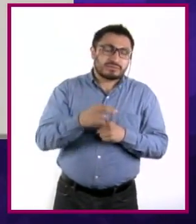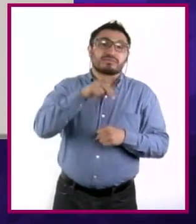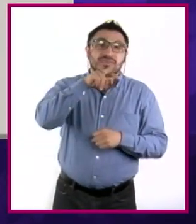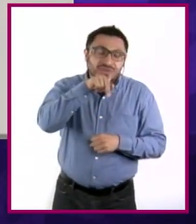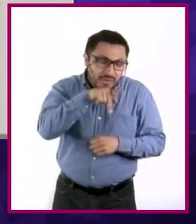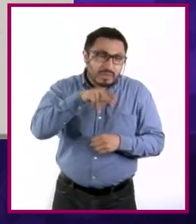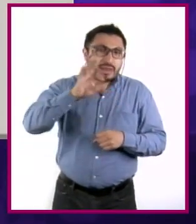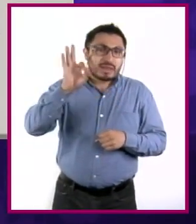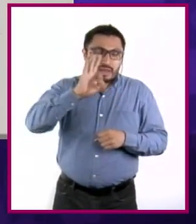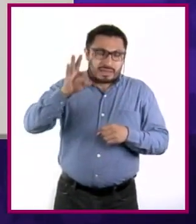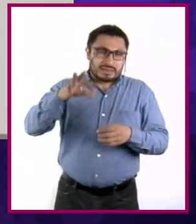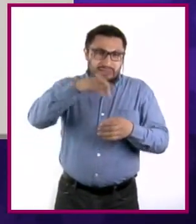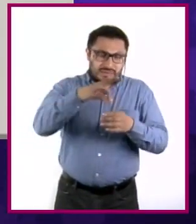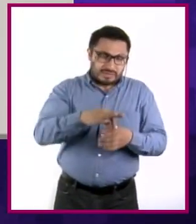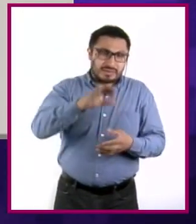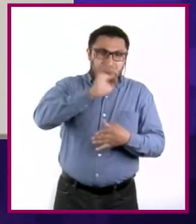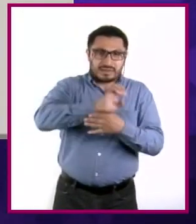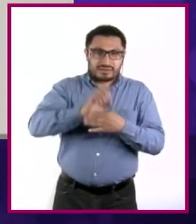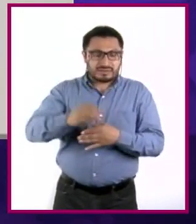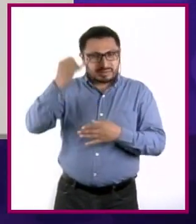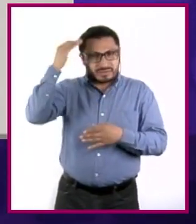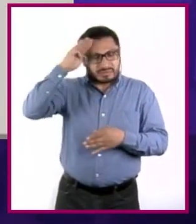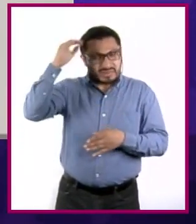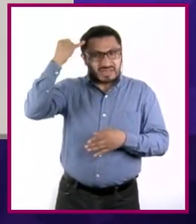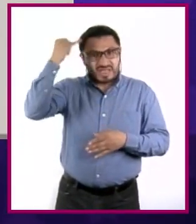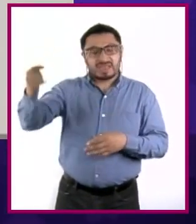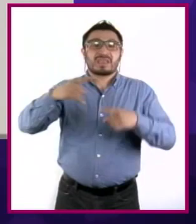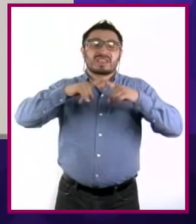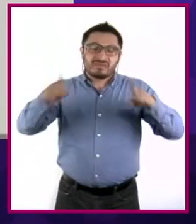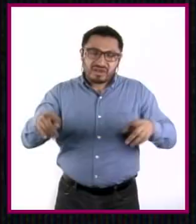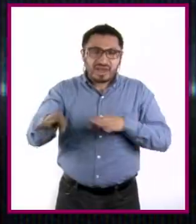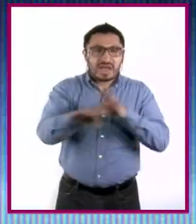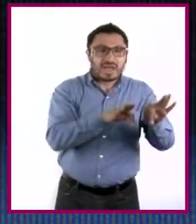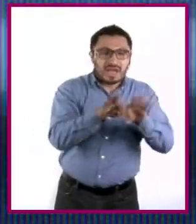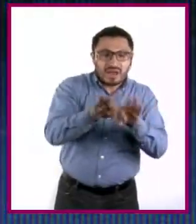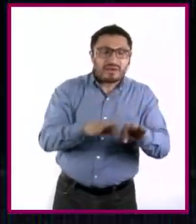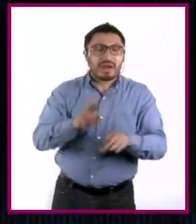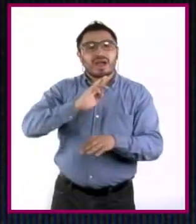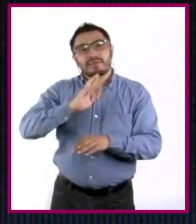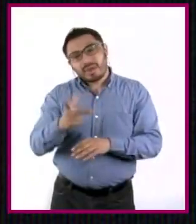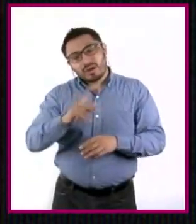desarrollar nuevas ideas, seguir trabajando, trabajar de una mejor manera, ser más productivo.